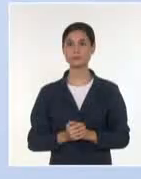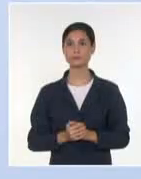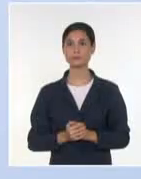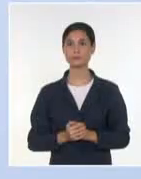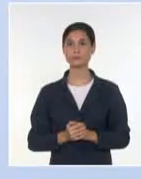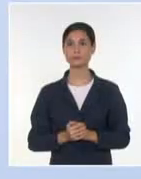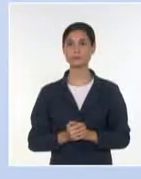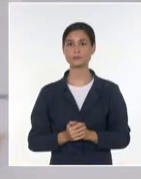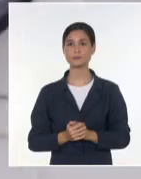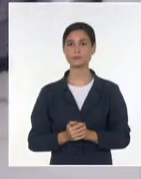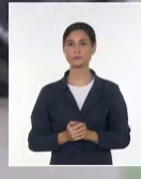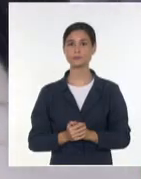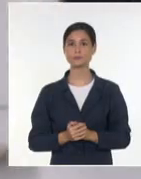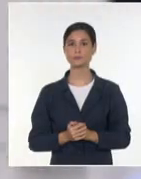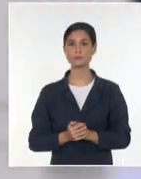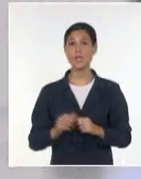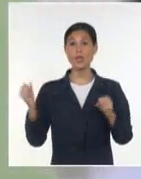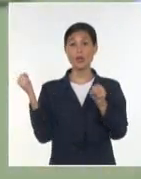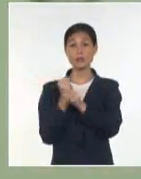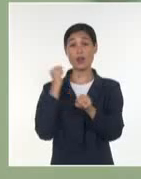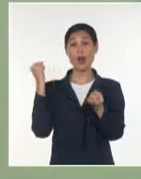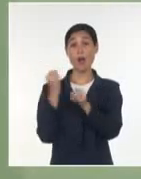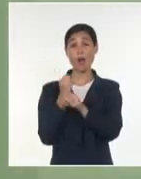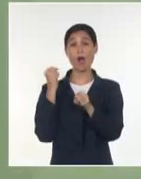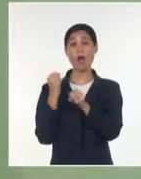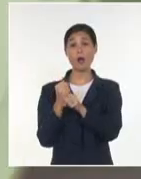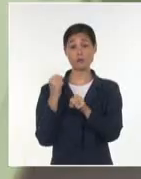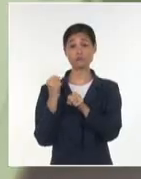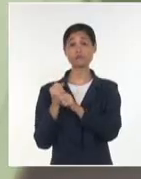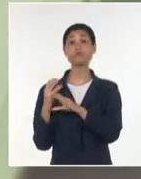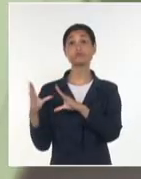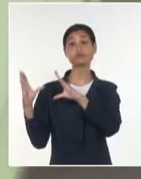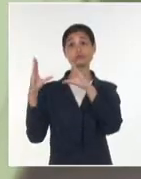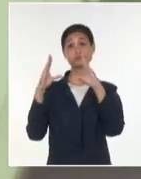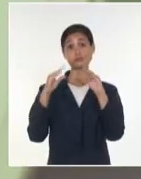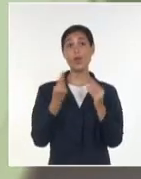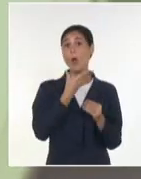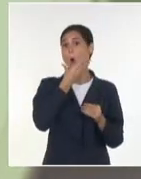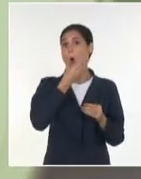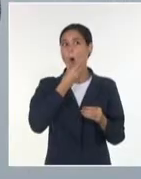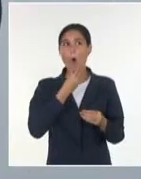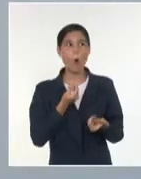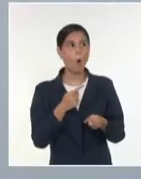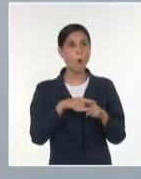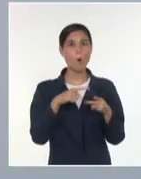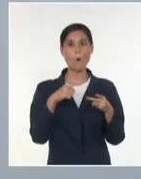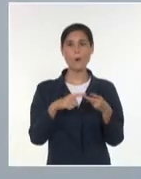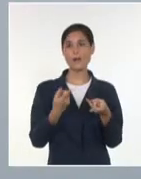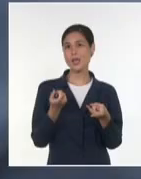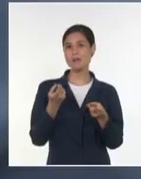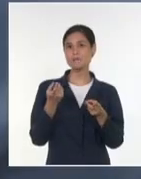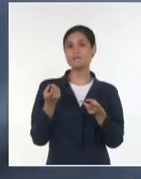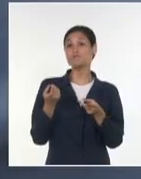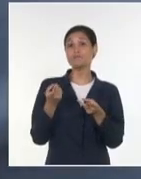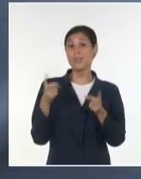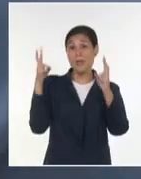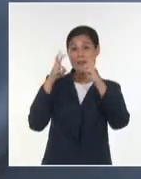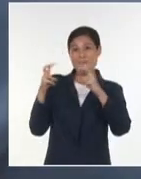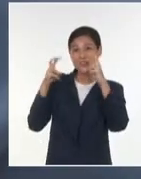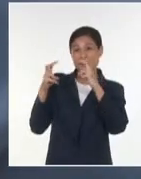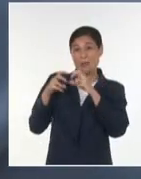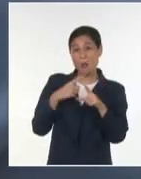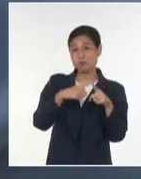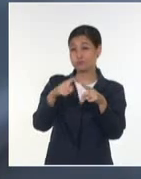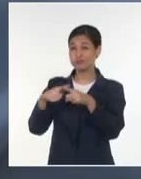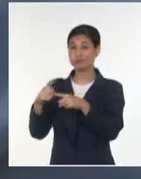Han sido décadas de trabajo de varias generaciones de científicos cubanos para el rescate de esta playa, que hoy muestra unas condiciones